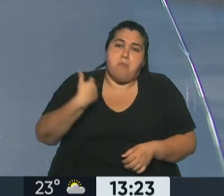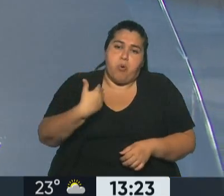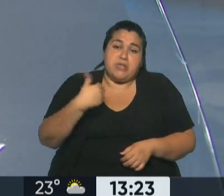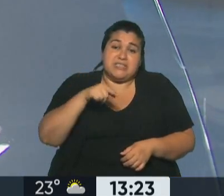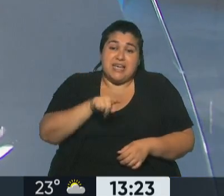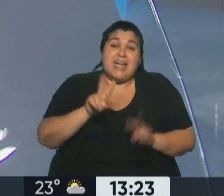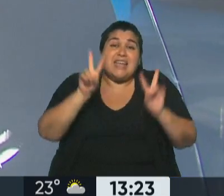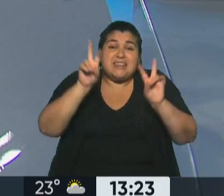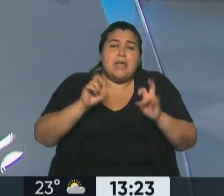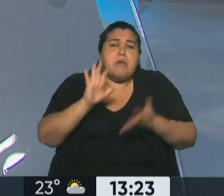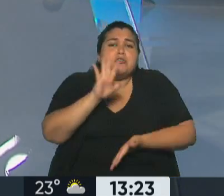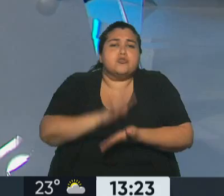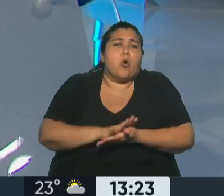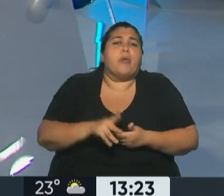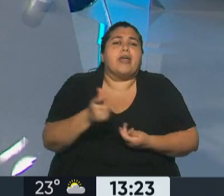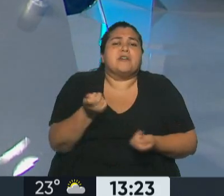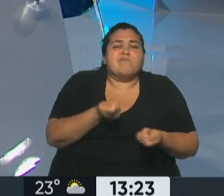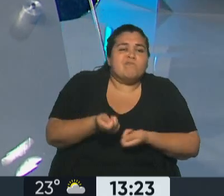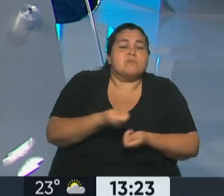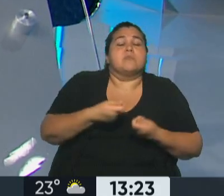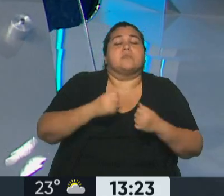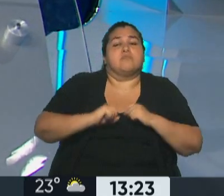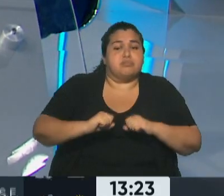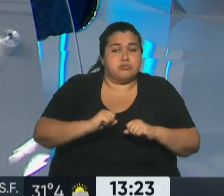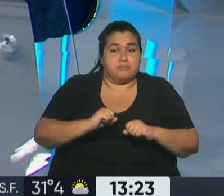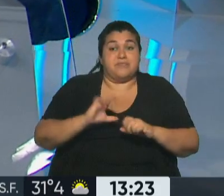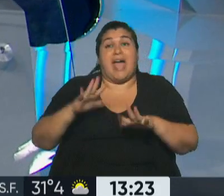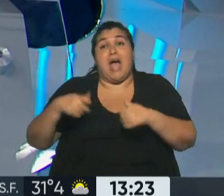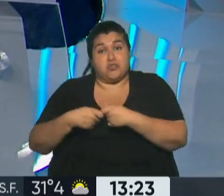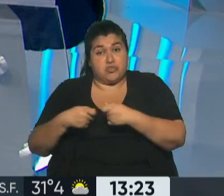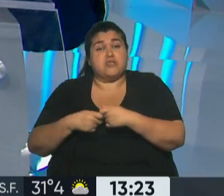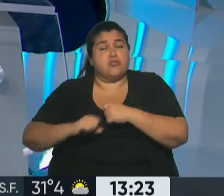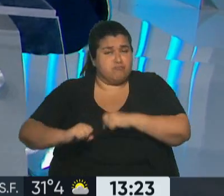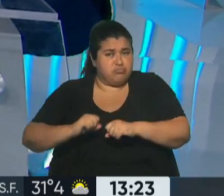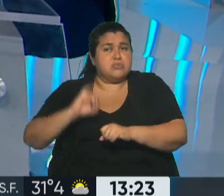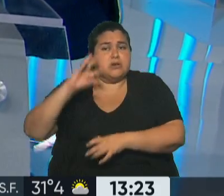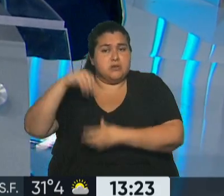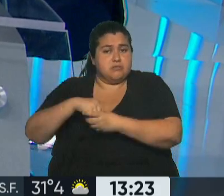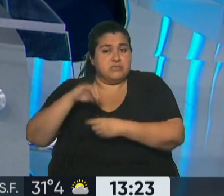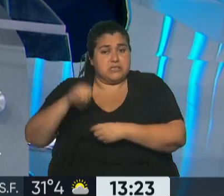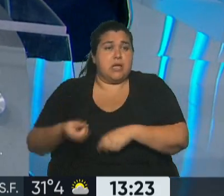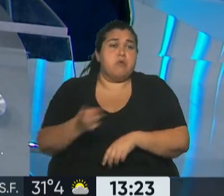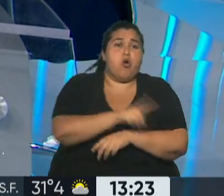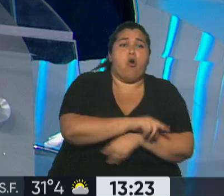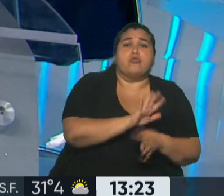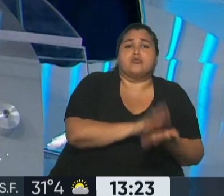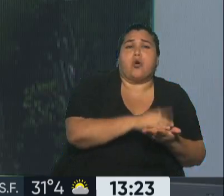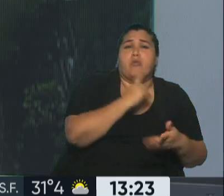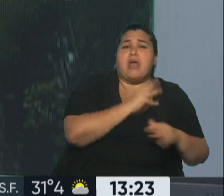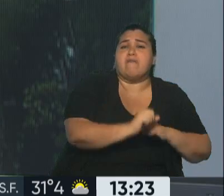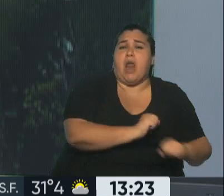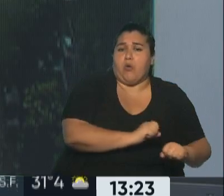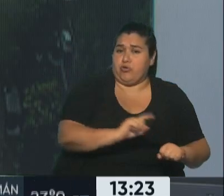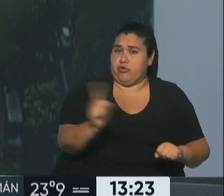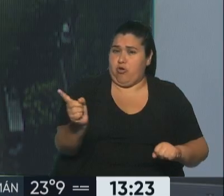fraudulenta podría ser indultable, pero no la asociación ilícita podría ser indultable, pero no la administración fraudulenta. Porque se trata de